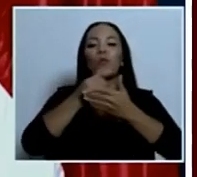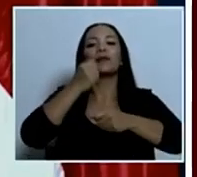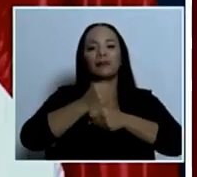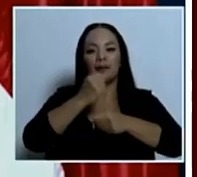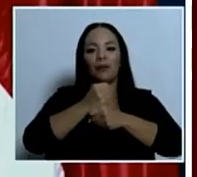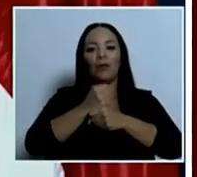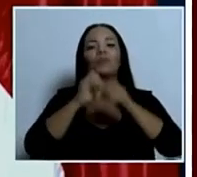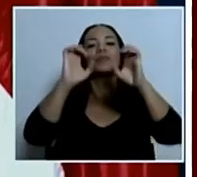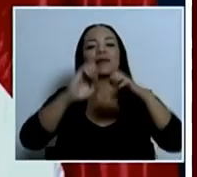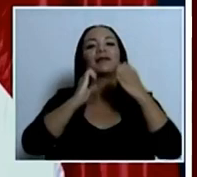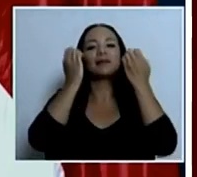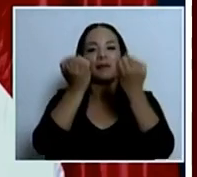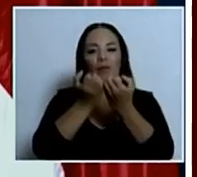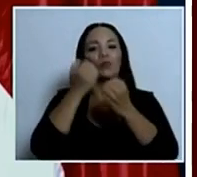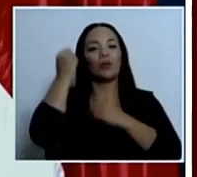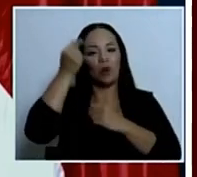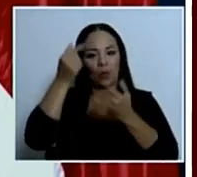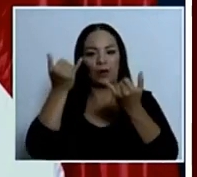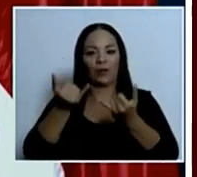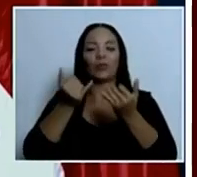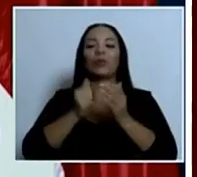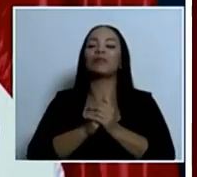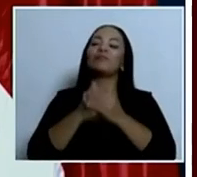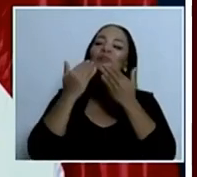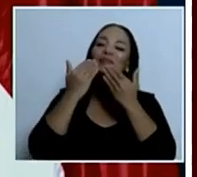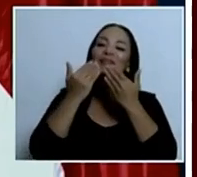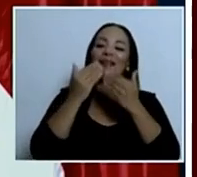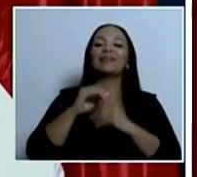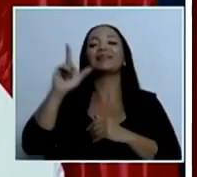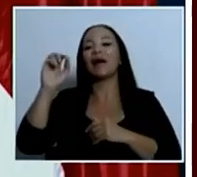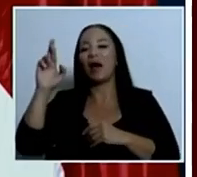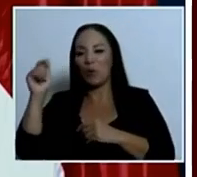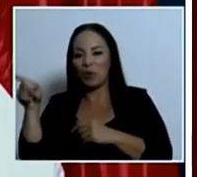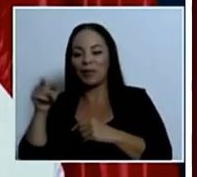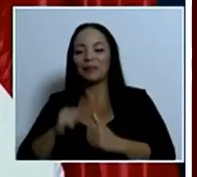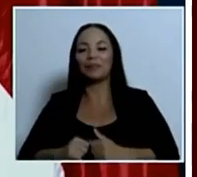equipo de gobierno. Muchas gracias, doña Laura.